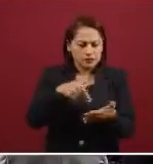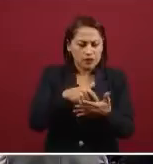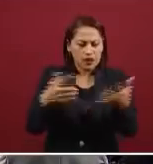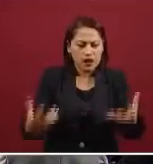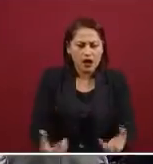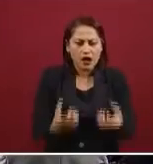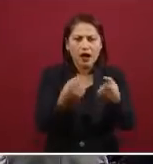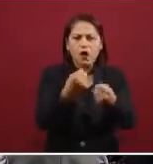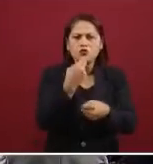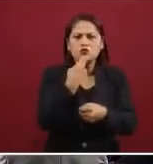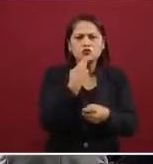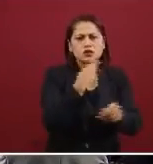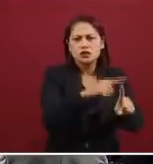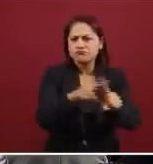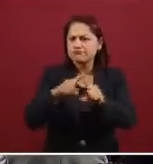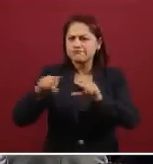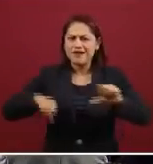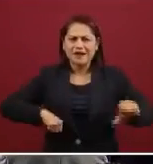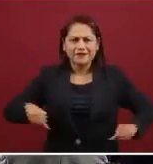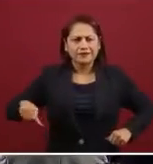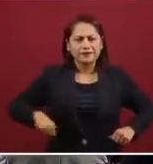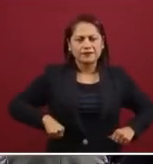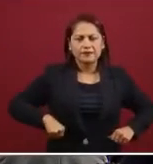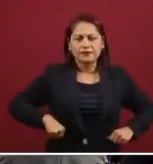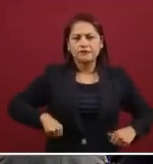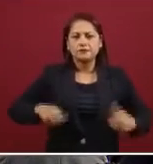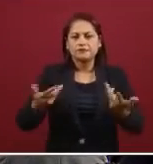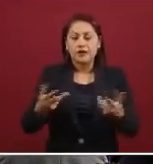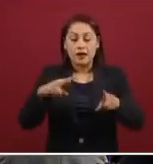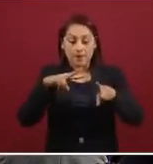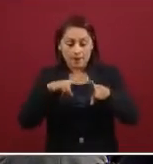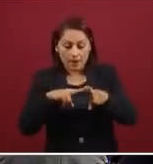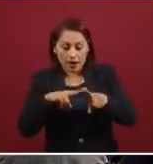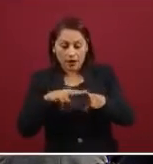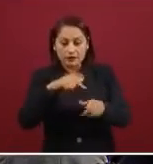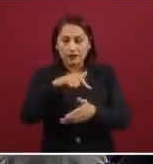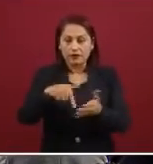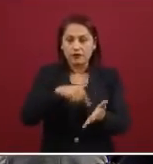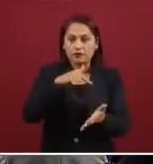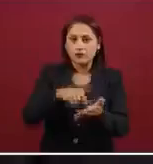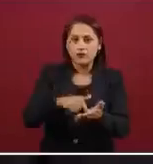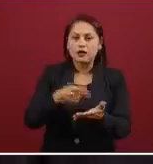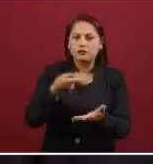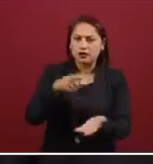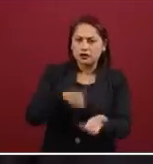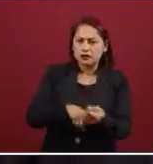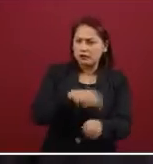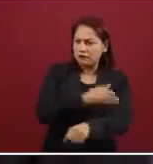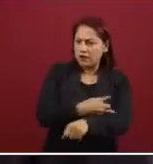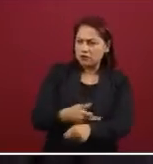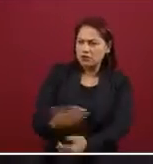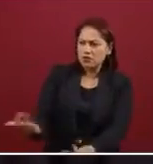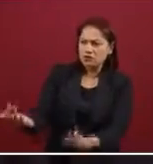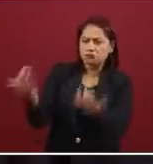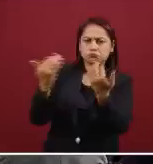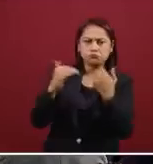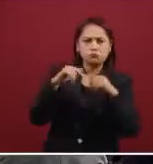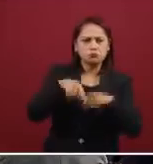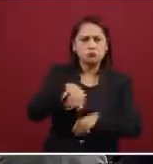nuestros parques, nuestros espacios, también para la convivencia entre las familias y la convivencia entre vecinos.